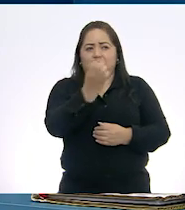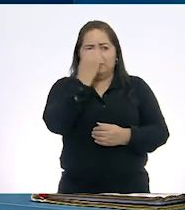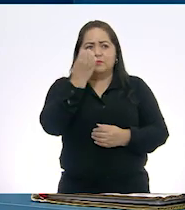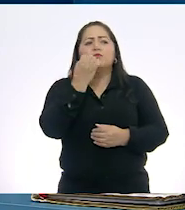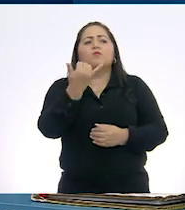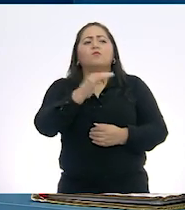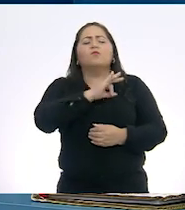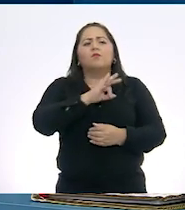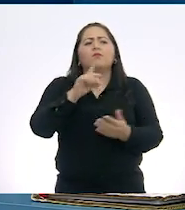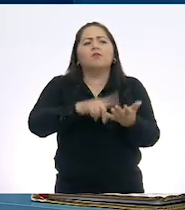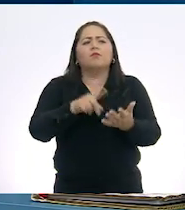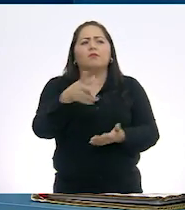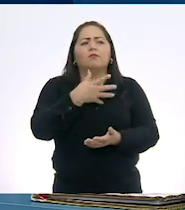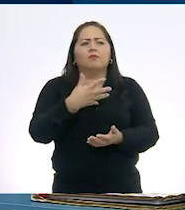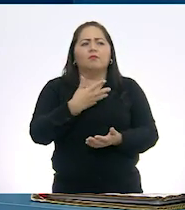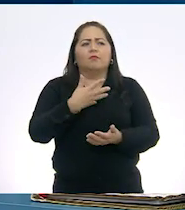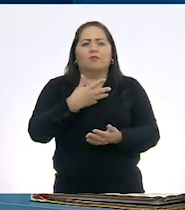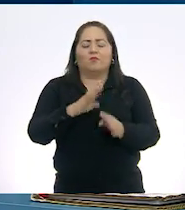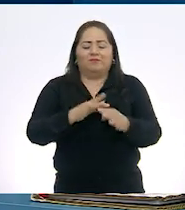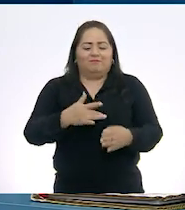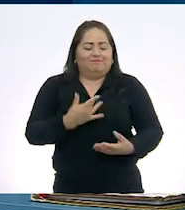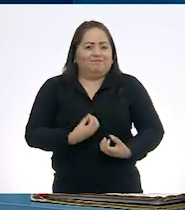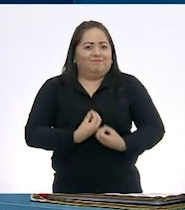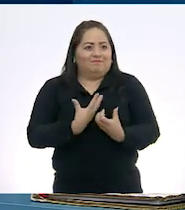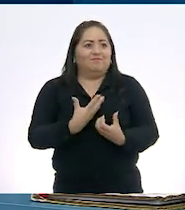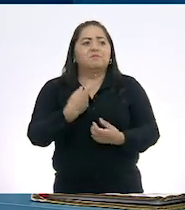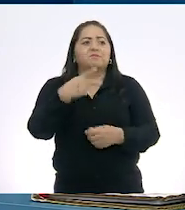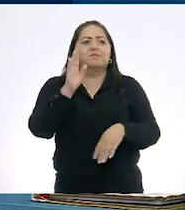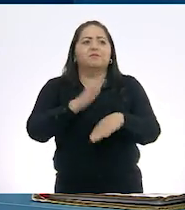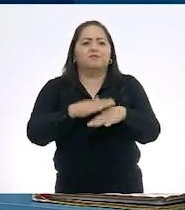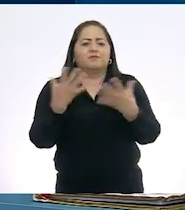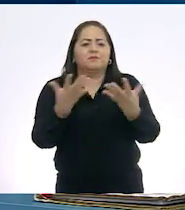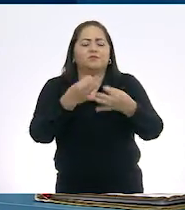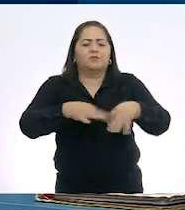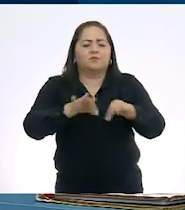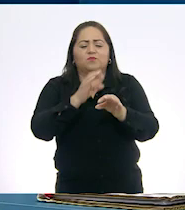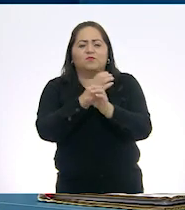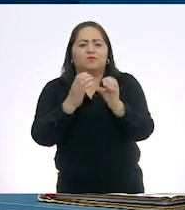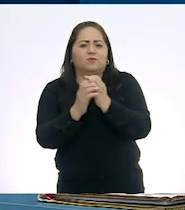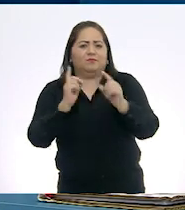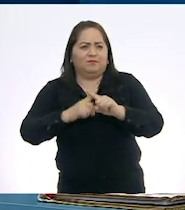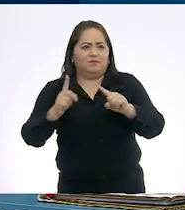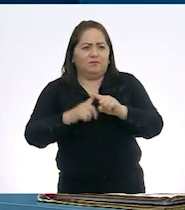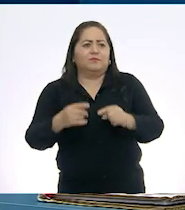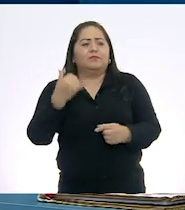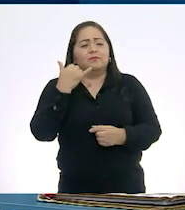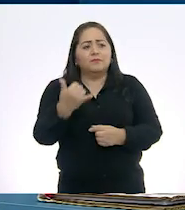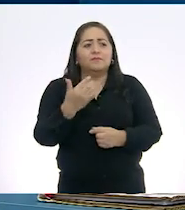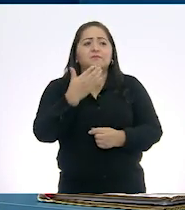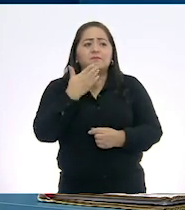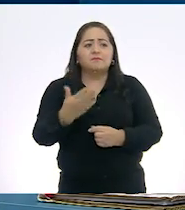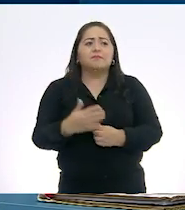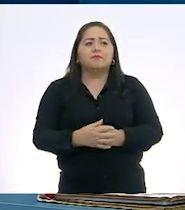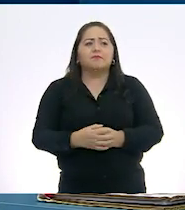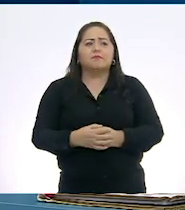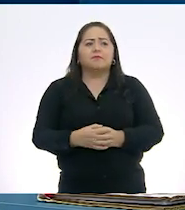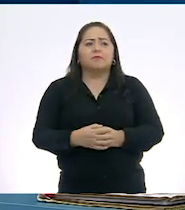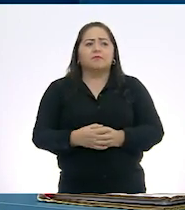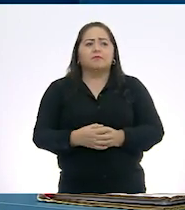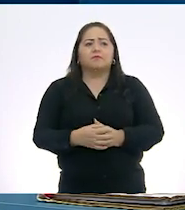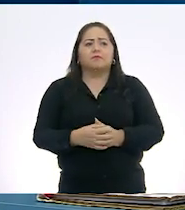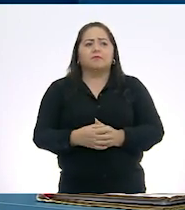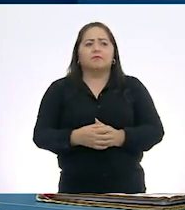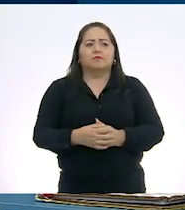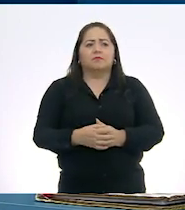entonces tendremos una mayor motivación. Eso es importante para hacer todo tipo de cosas. Y bien, tú ya decidiste,